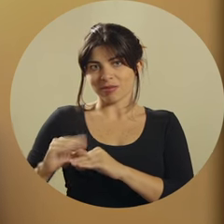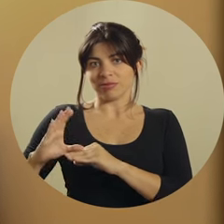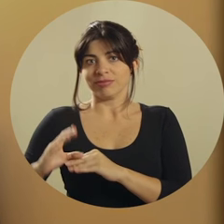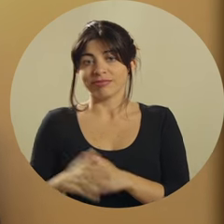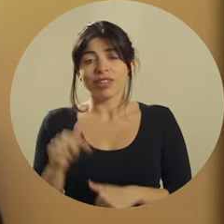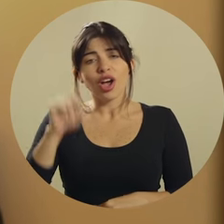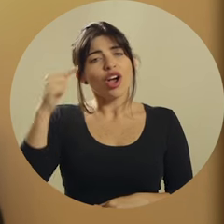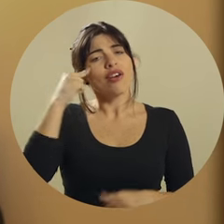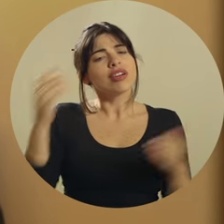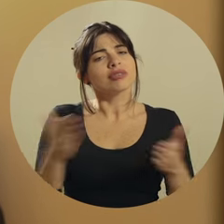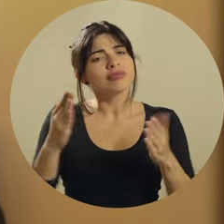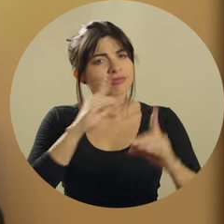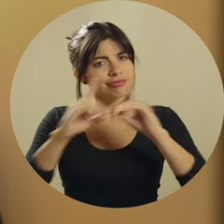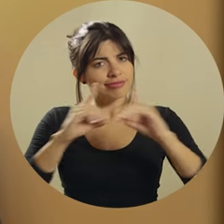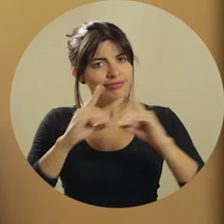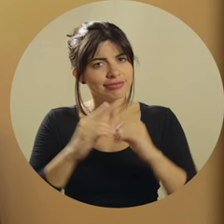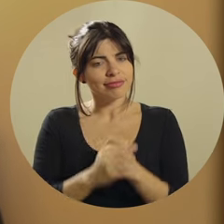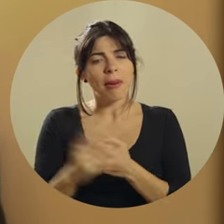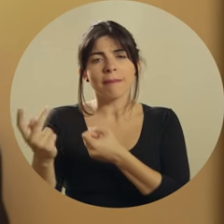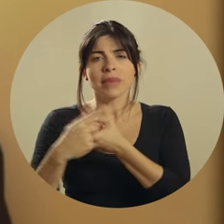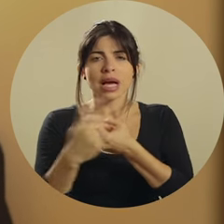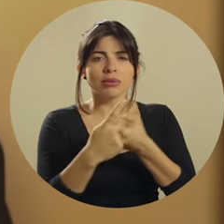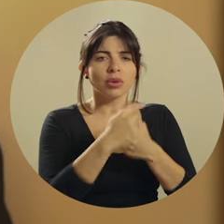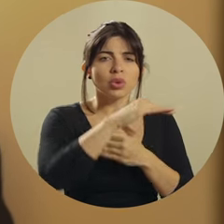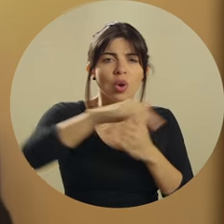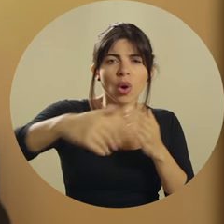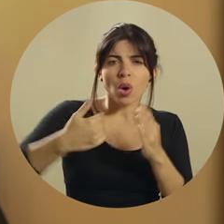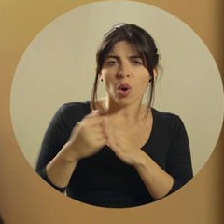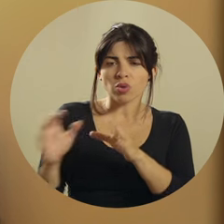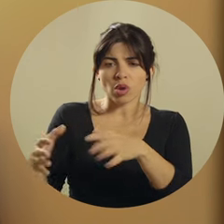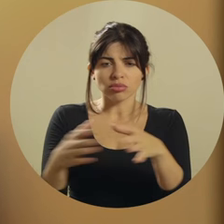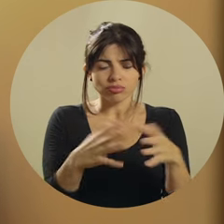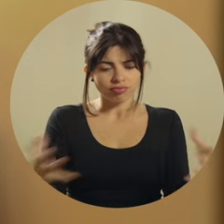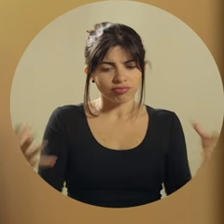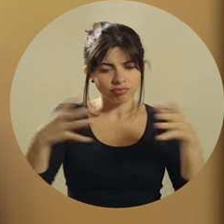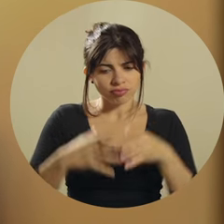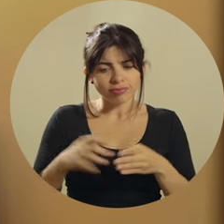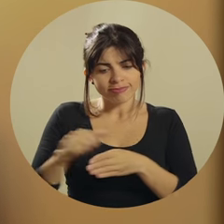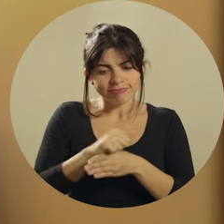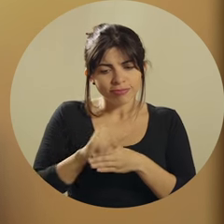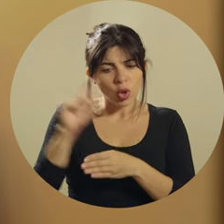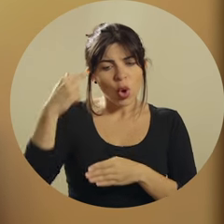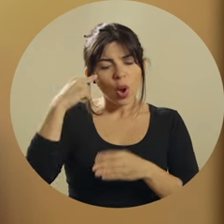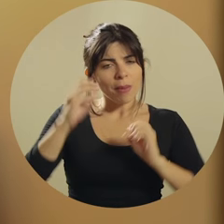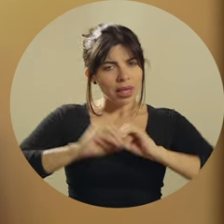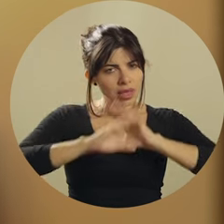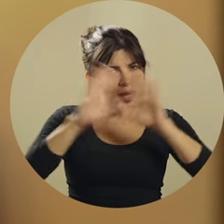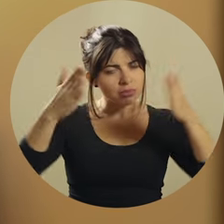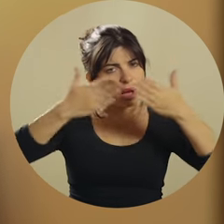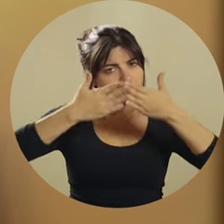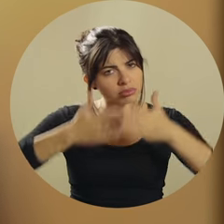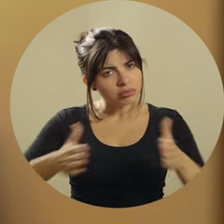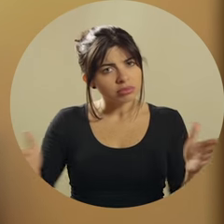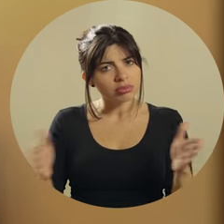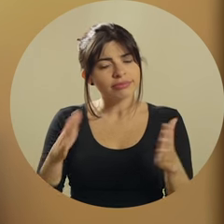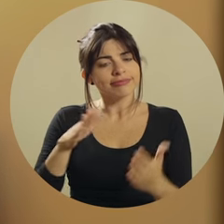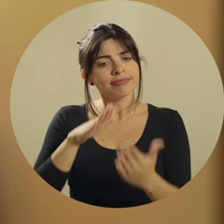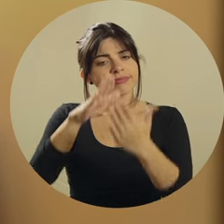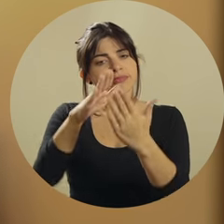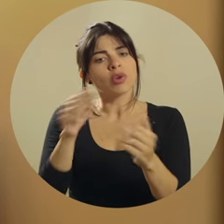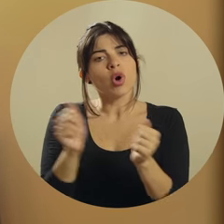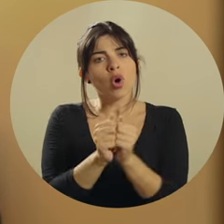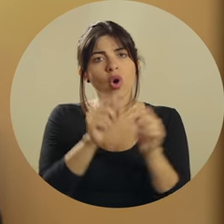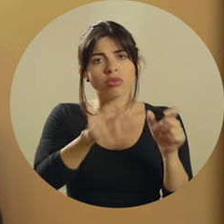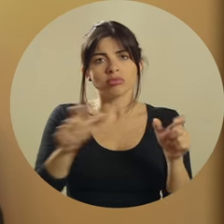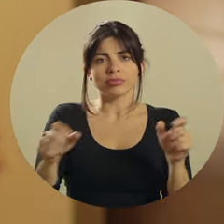Somos un gobierno que fomenta el diálogo, la participación de todos los sectores y un ejercicio gubernamental transparente y abierto de